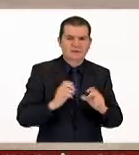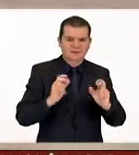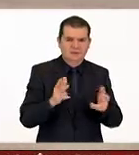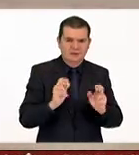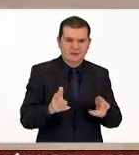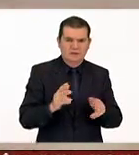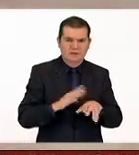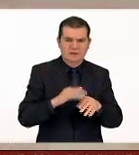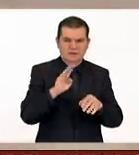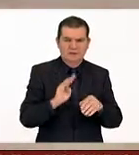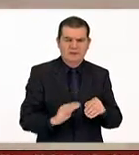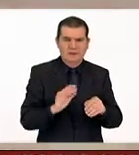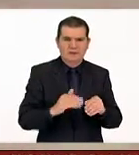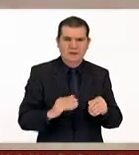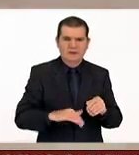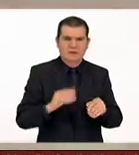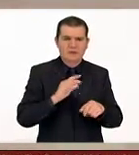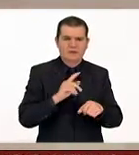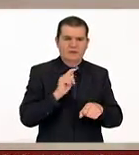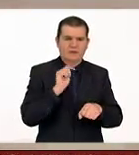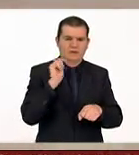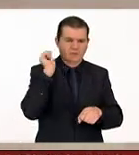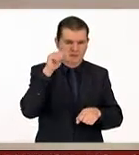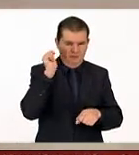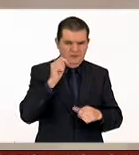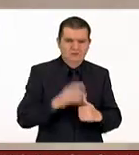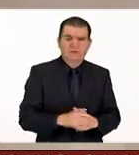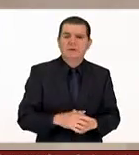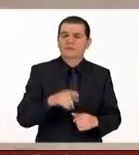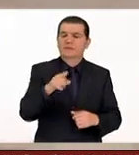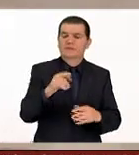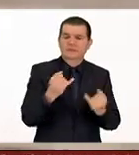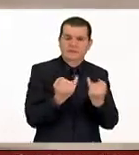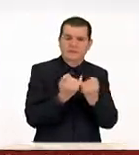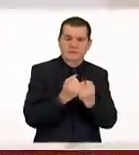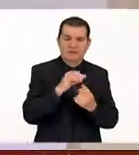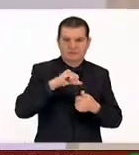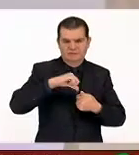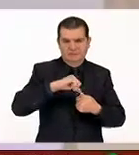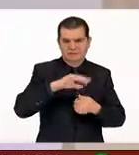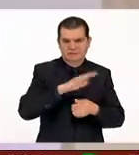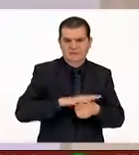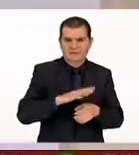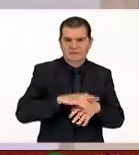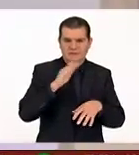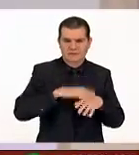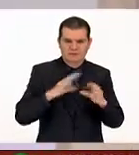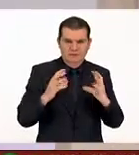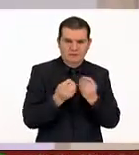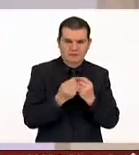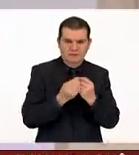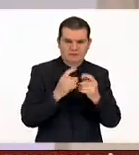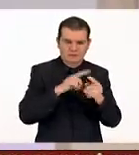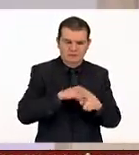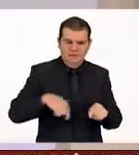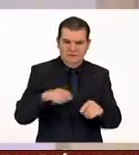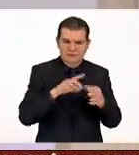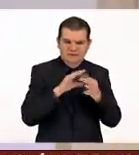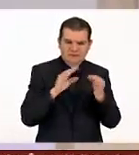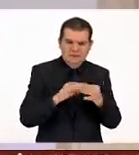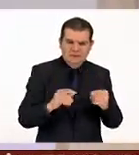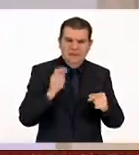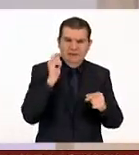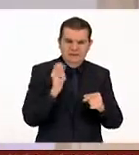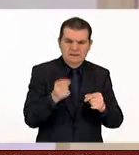Chiapas y la parte baja de Tabasco. Y Centroamérica. Creo que entre todos vamos a descifrar a qué